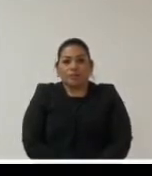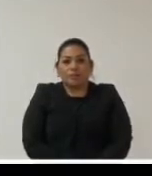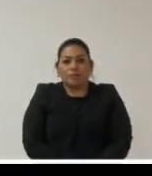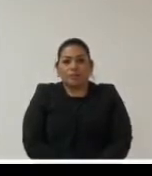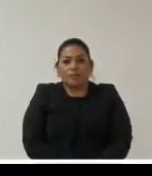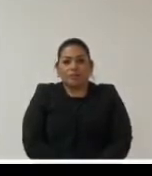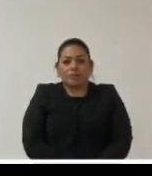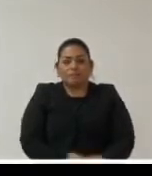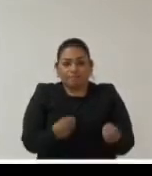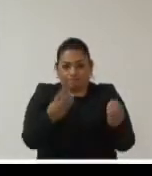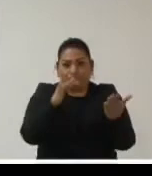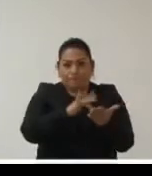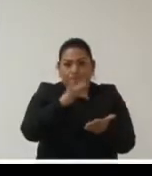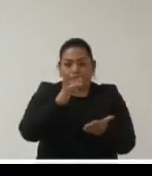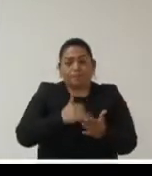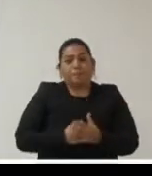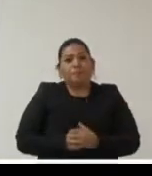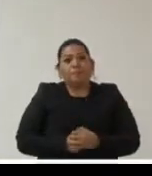muchas gracias